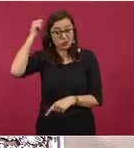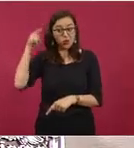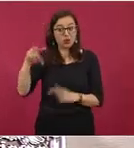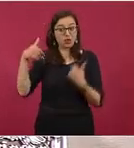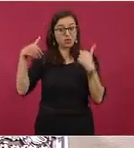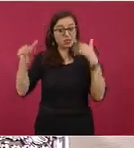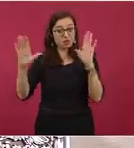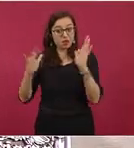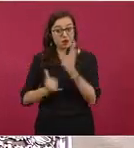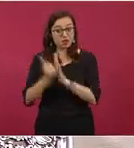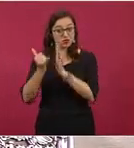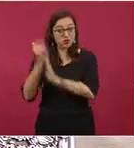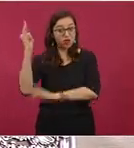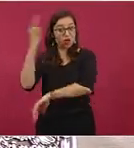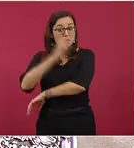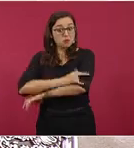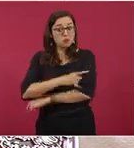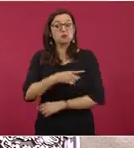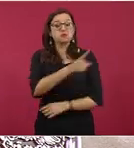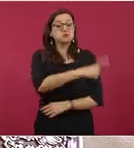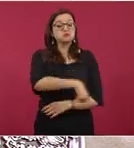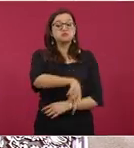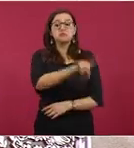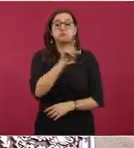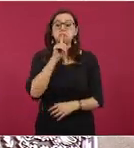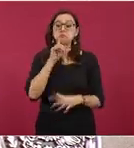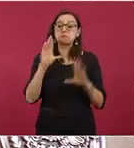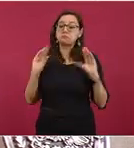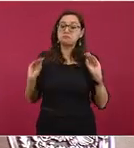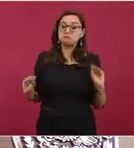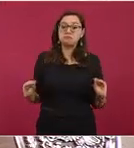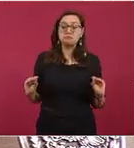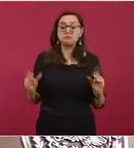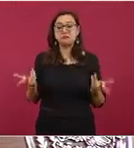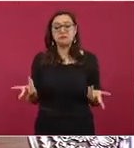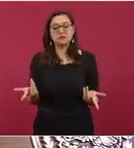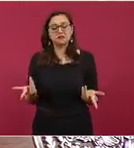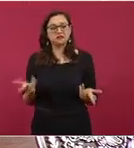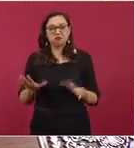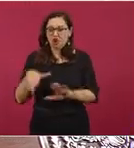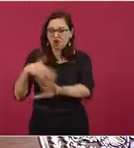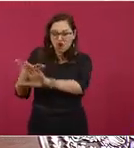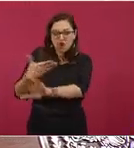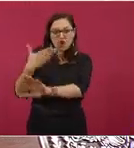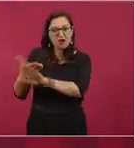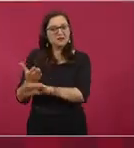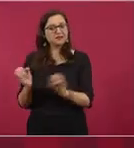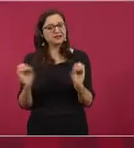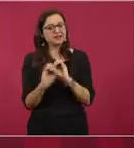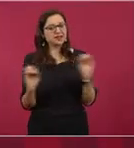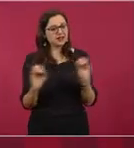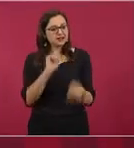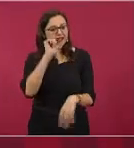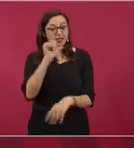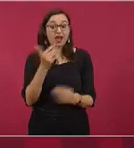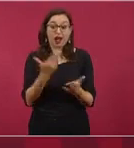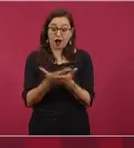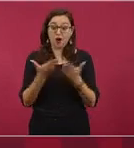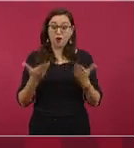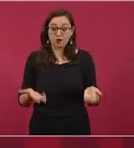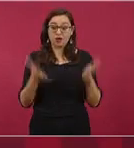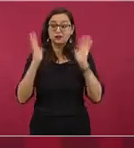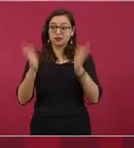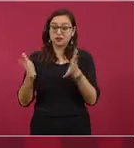cuando iban a destruir el lago de Texcoco, que ya ahora es reserva